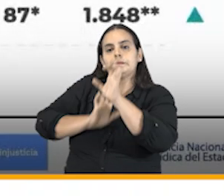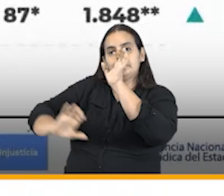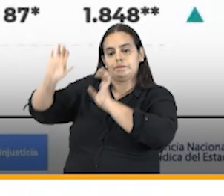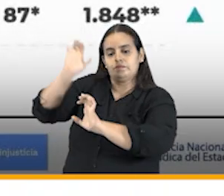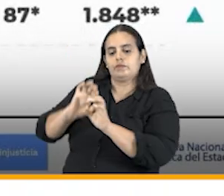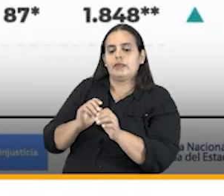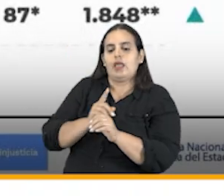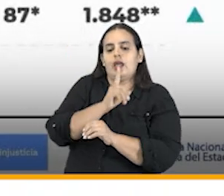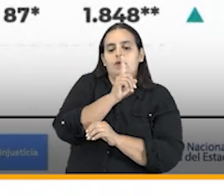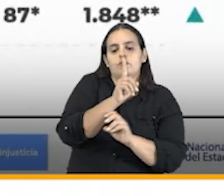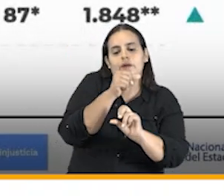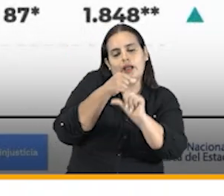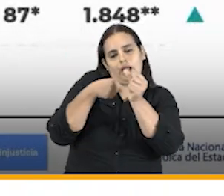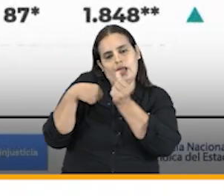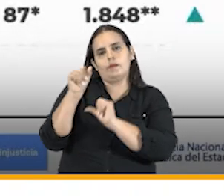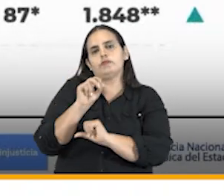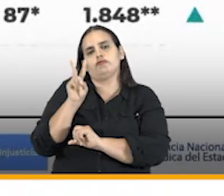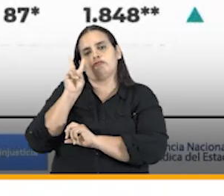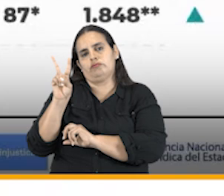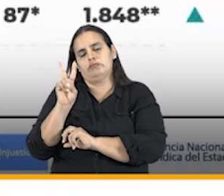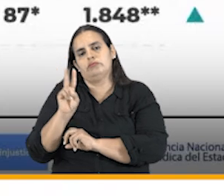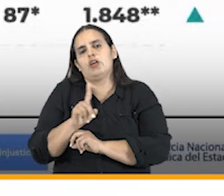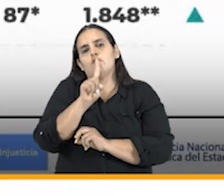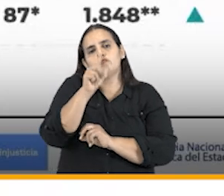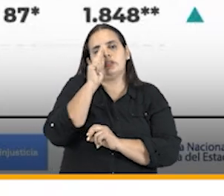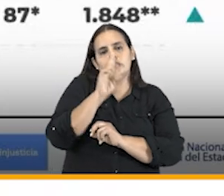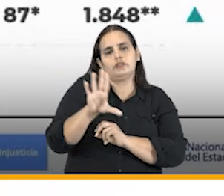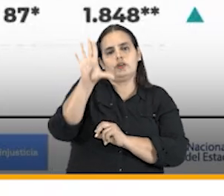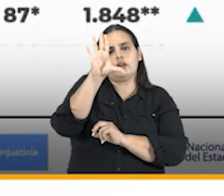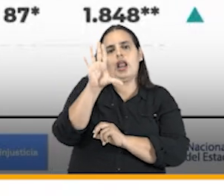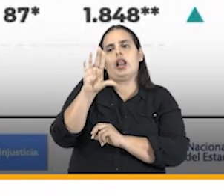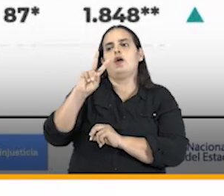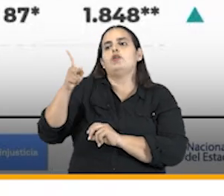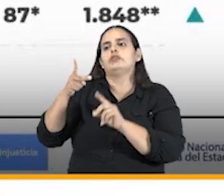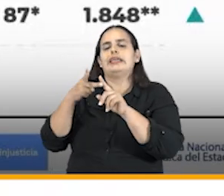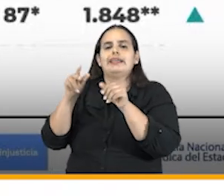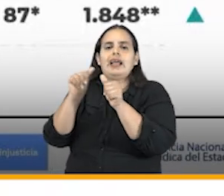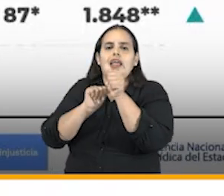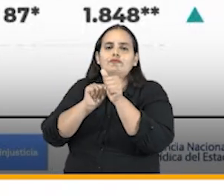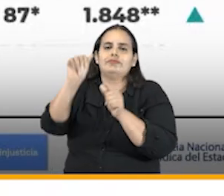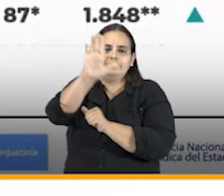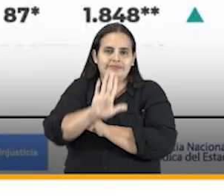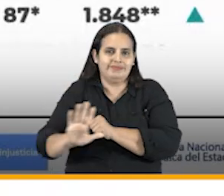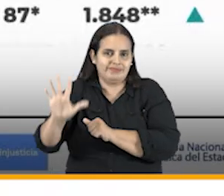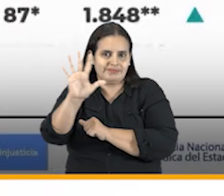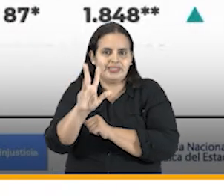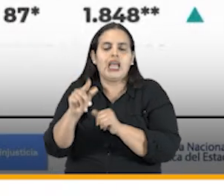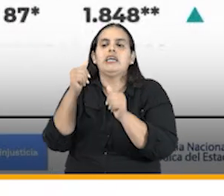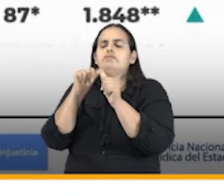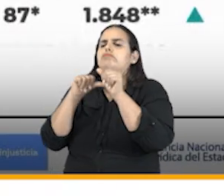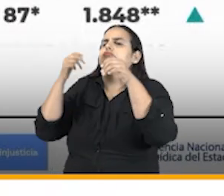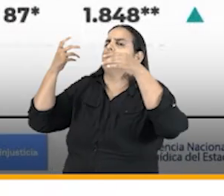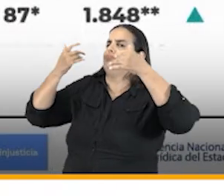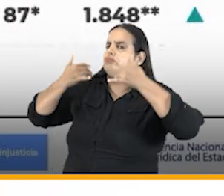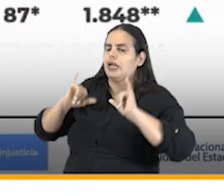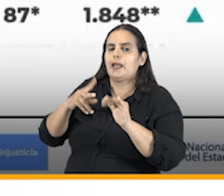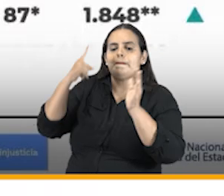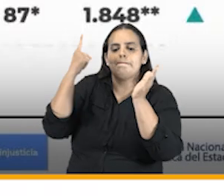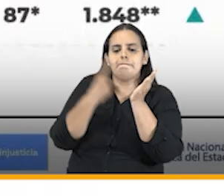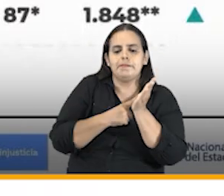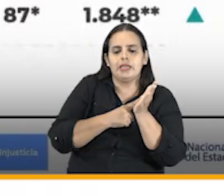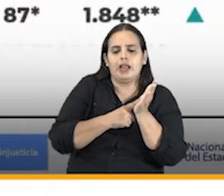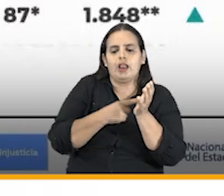logramos pasar de 1 a 2 en donde uno es nacional y el otro es territorial pero logramos abarcar 1